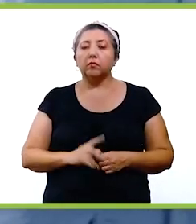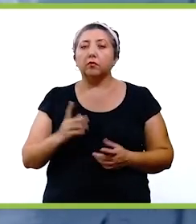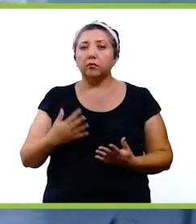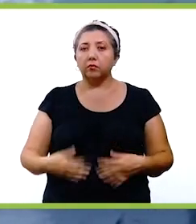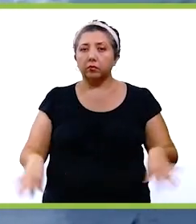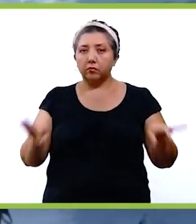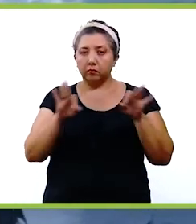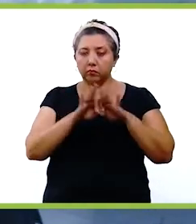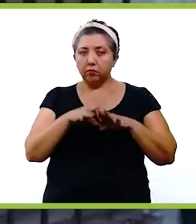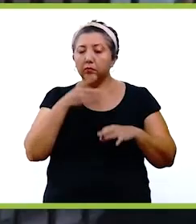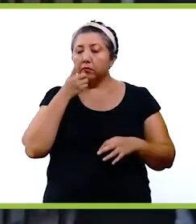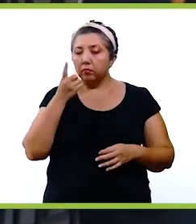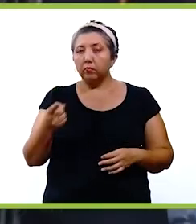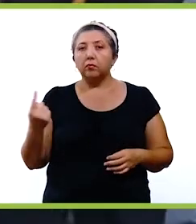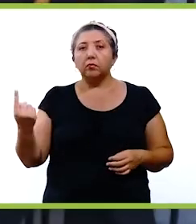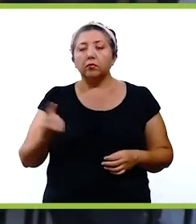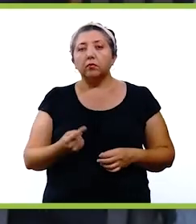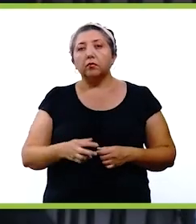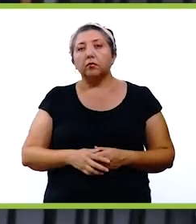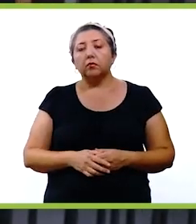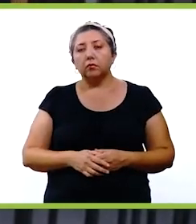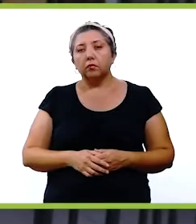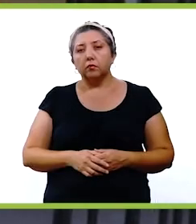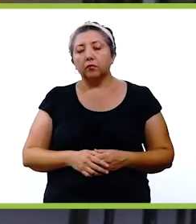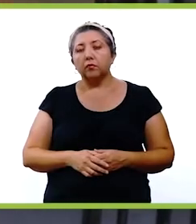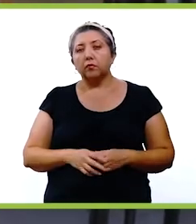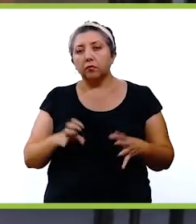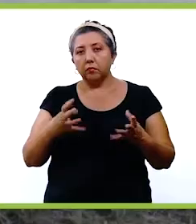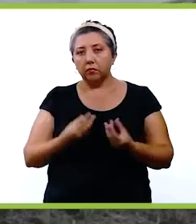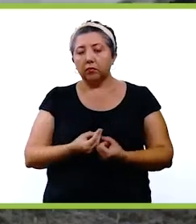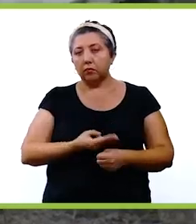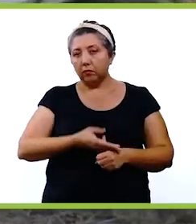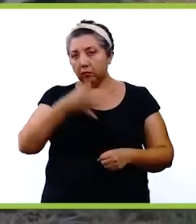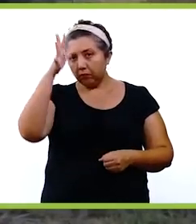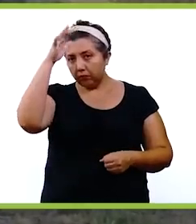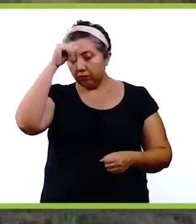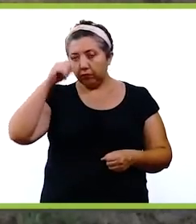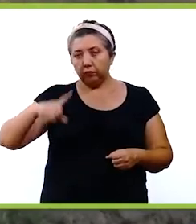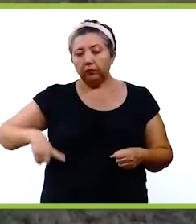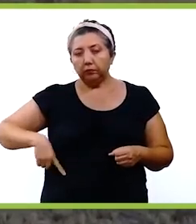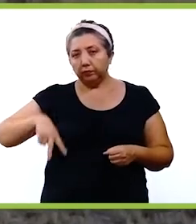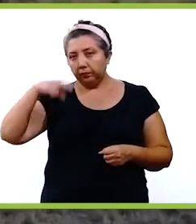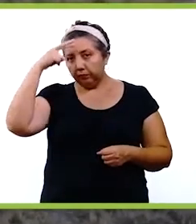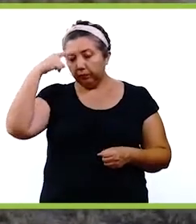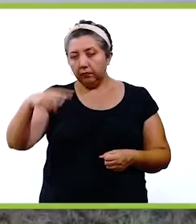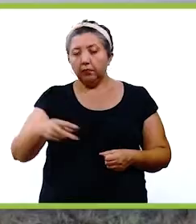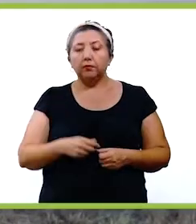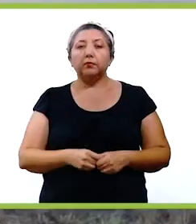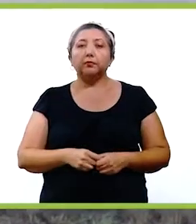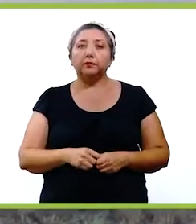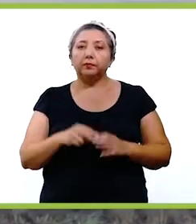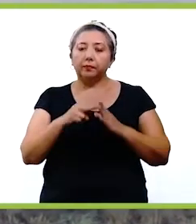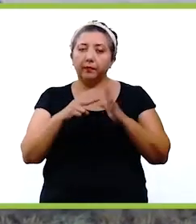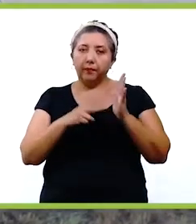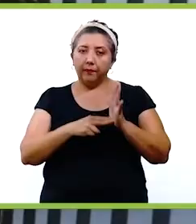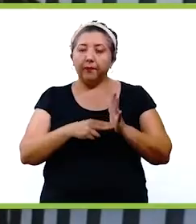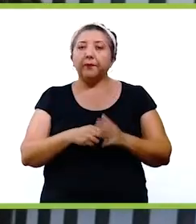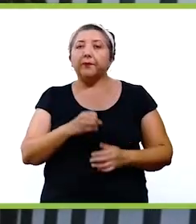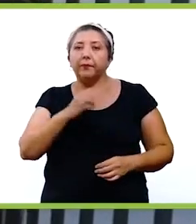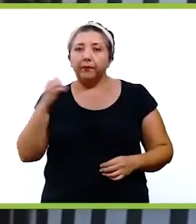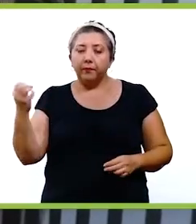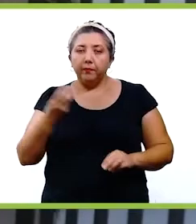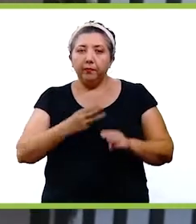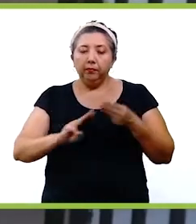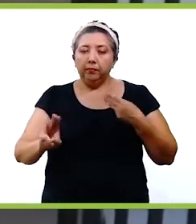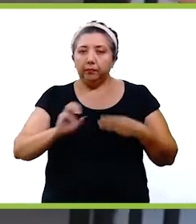importantísimo decirles que hemos estado muy coordinados con el gobierno federal en el tema de los protocolos, con la Organización